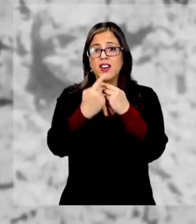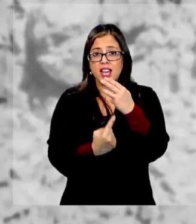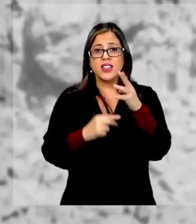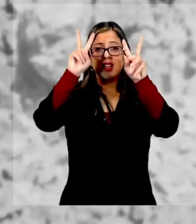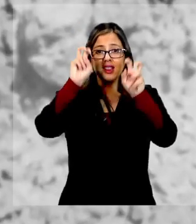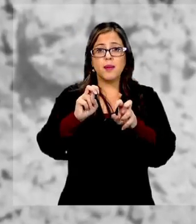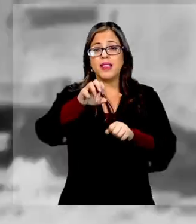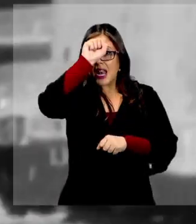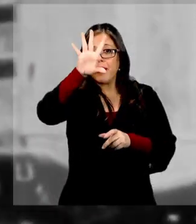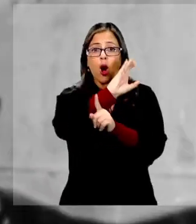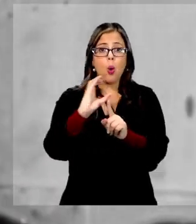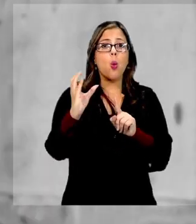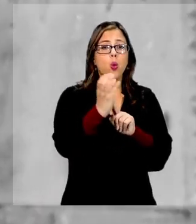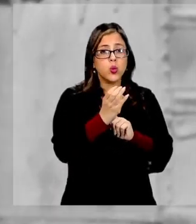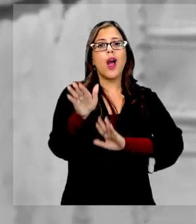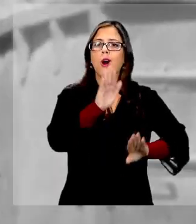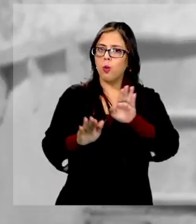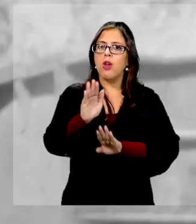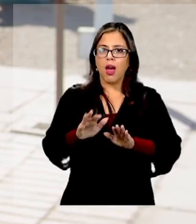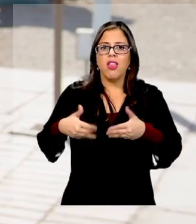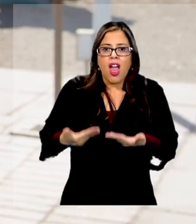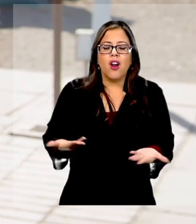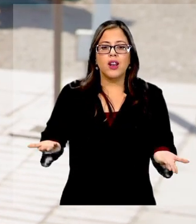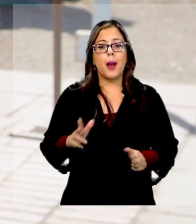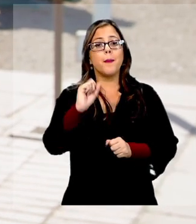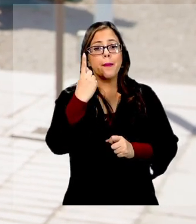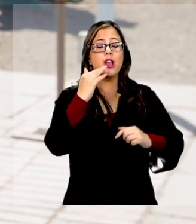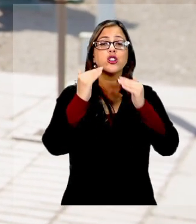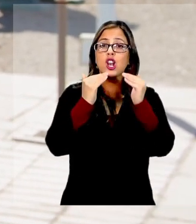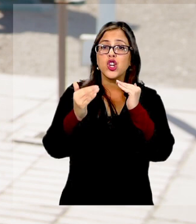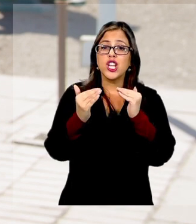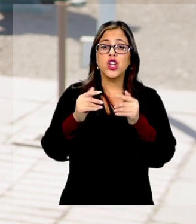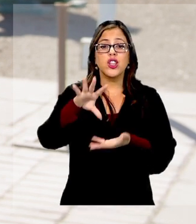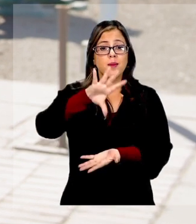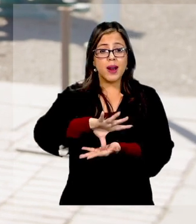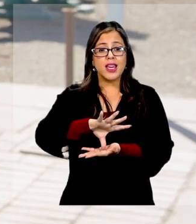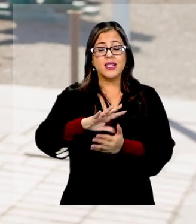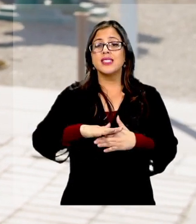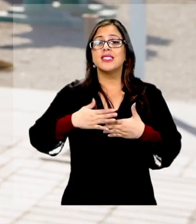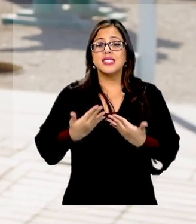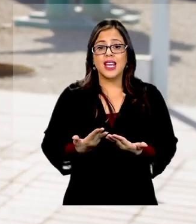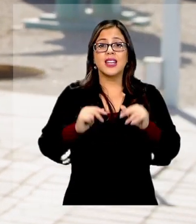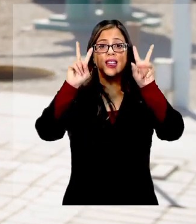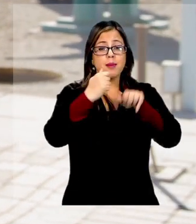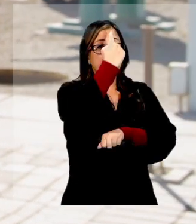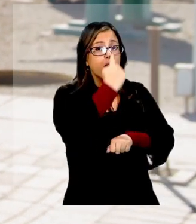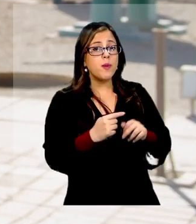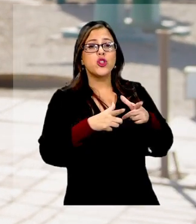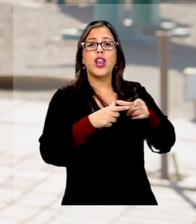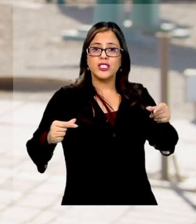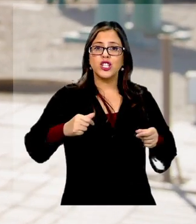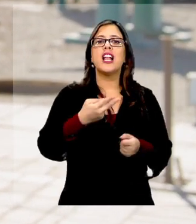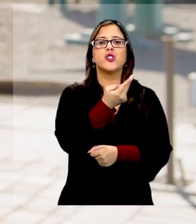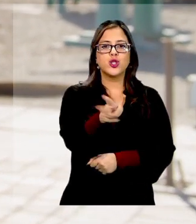minera. Toda una cultura siendo preservada. Primero que nada, que los niños y niñas de este país sientan que los monumentos nacionales